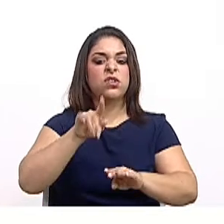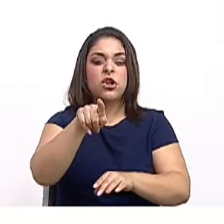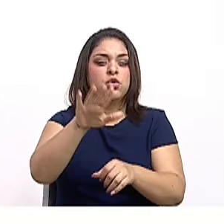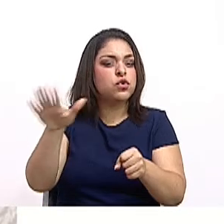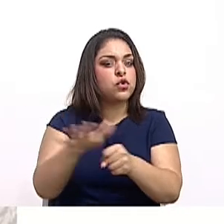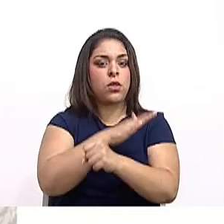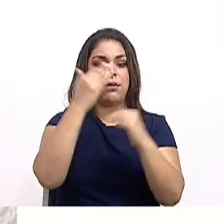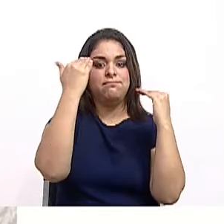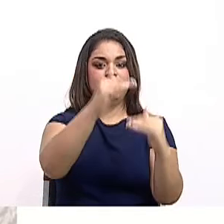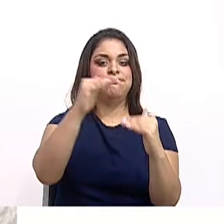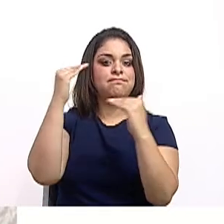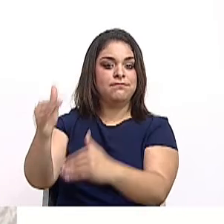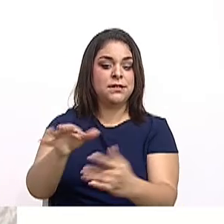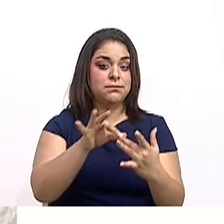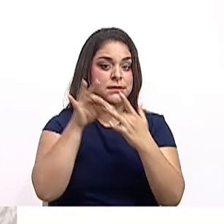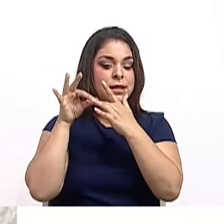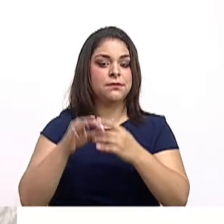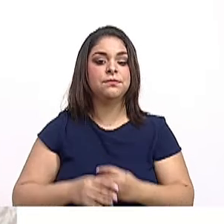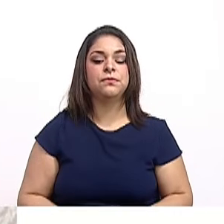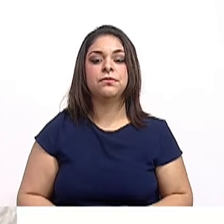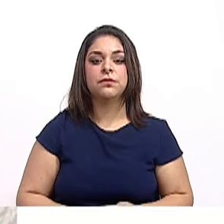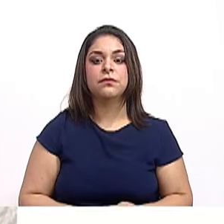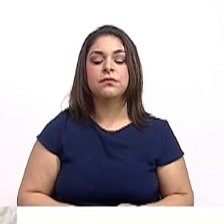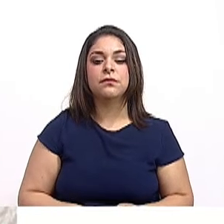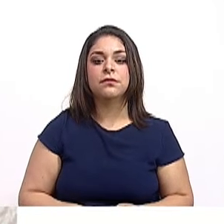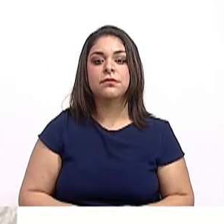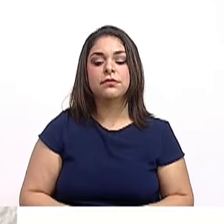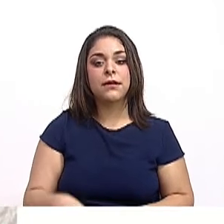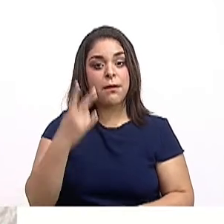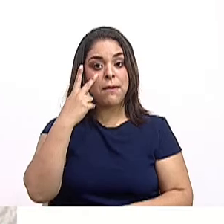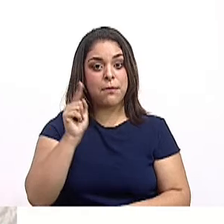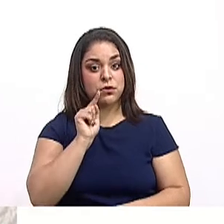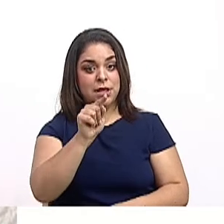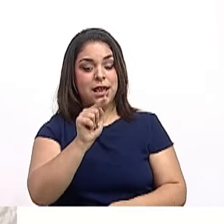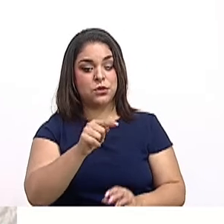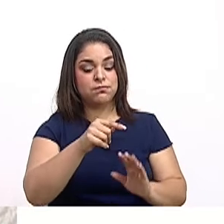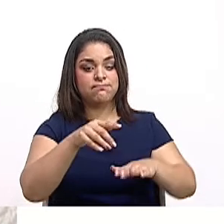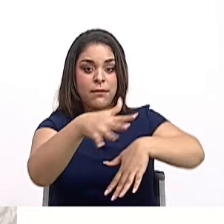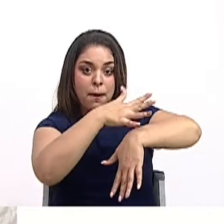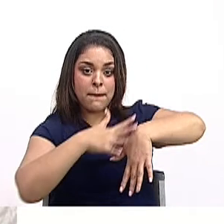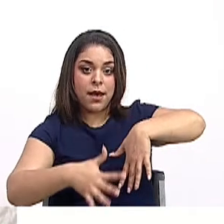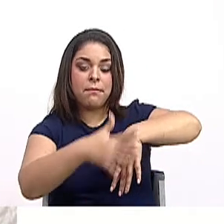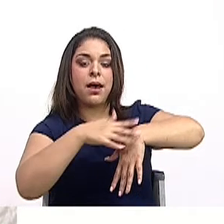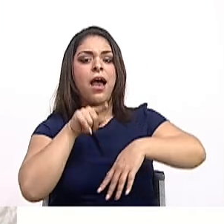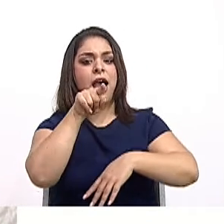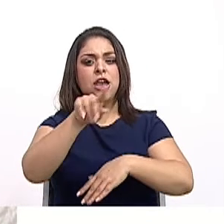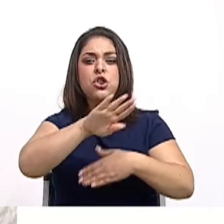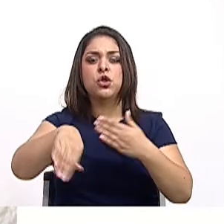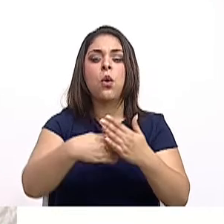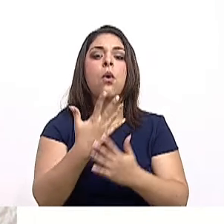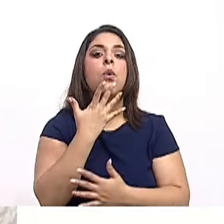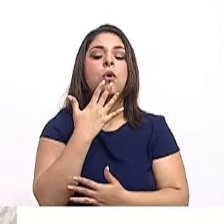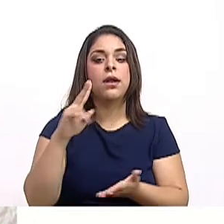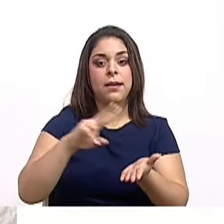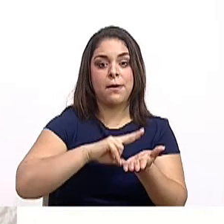delimitadas. Y si lo vemos aquí en el mapa, todo lo que ustedes ven en verde son los corredores